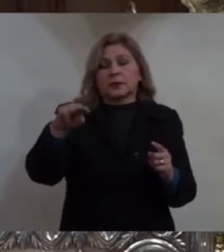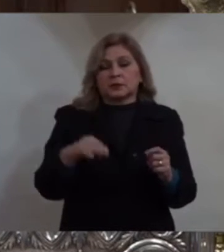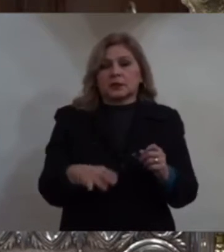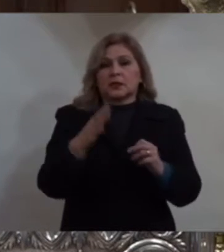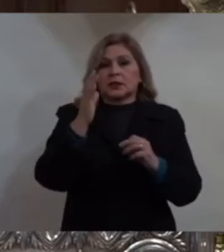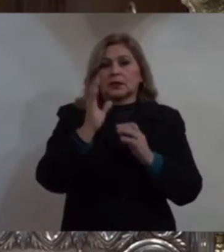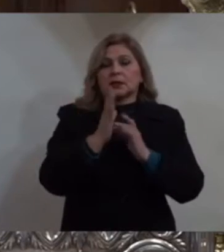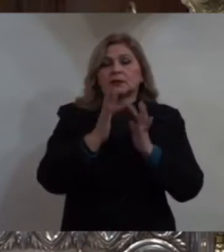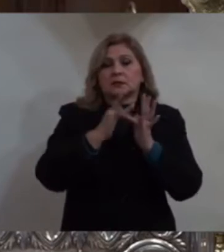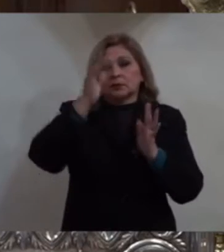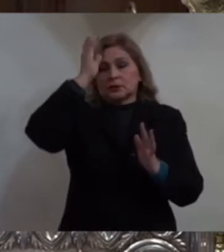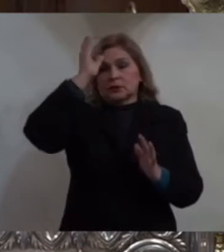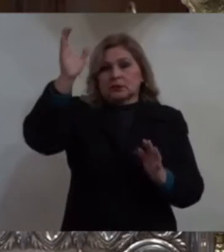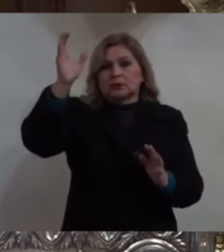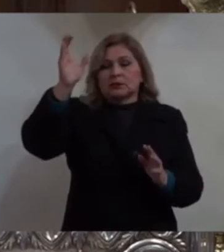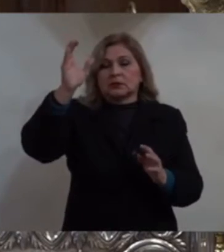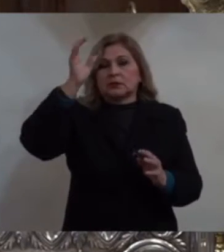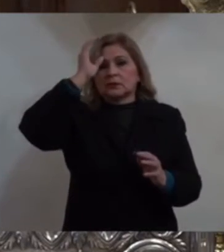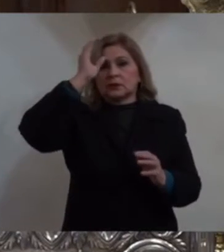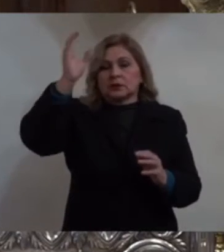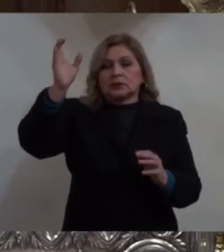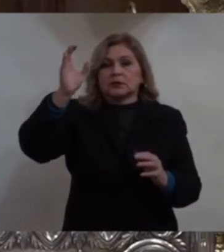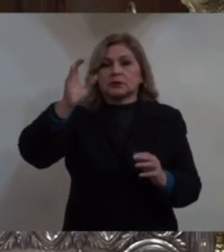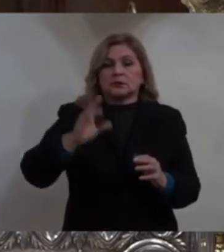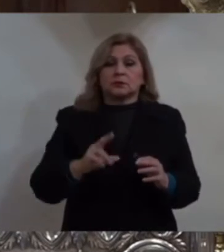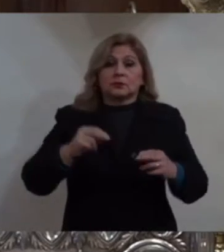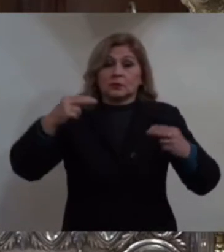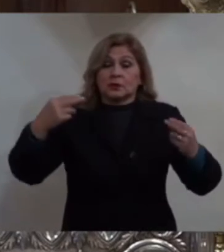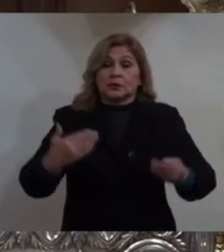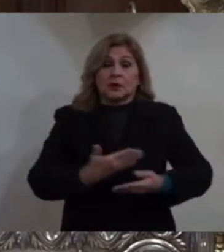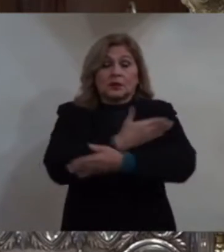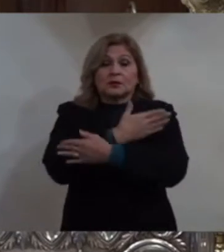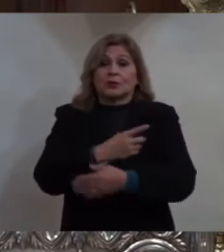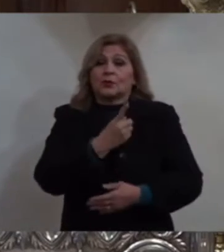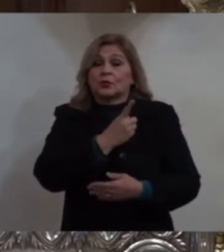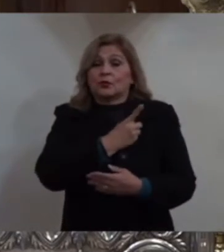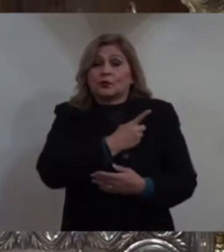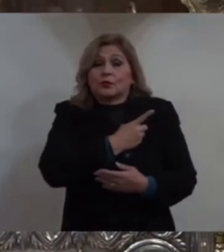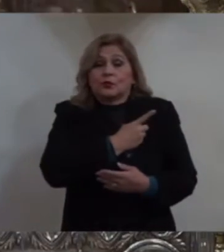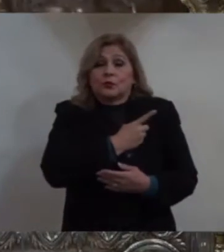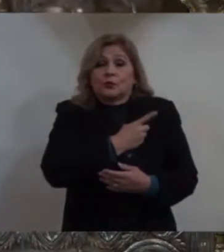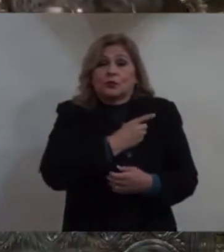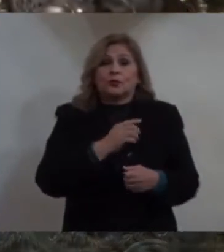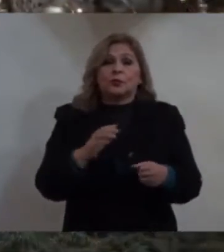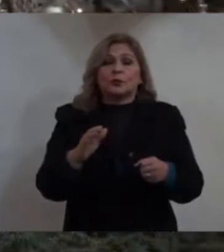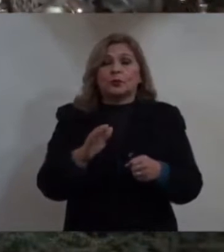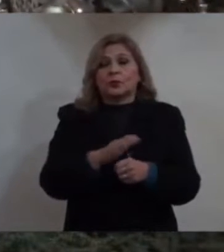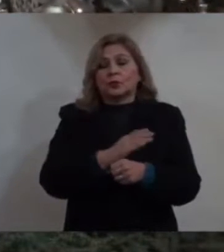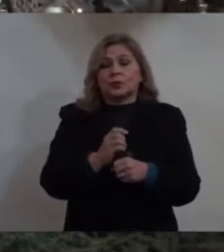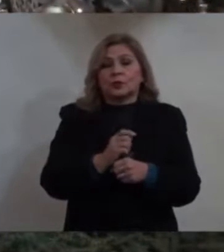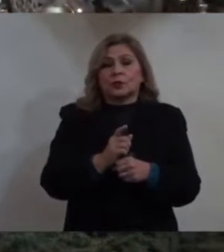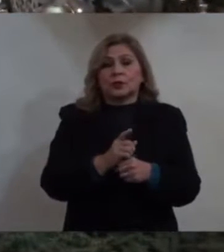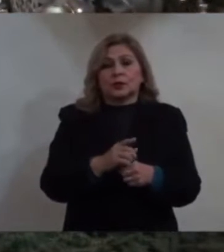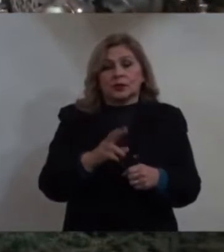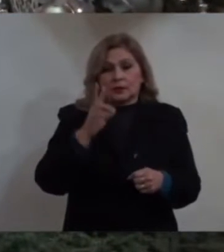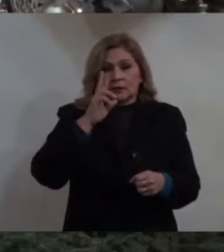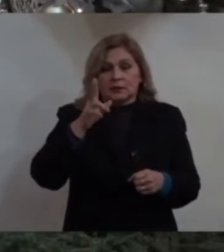Cristo no nació solo por aquellos que serían sus seguidores,